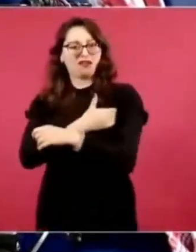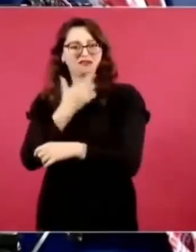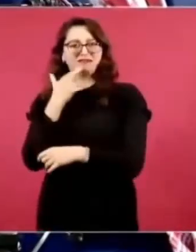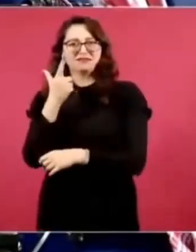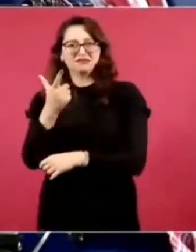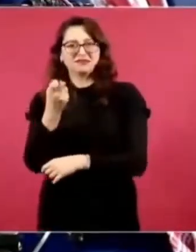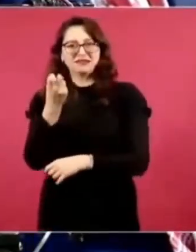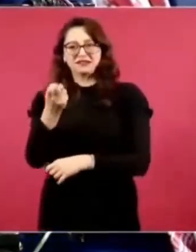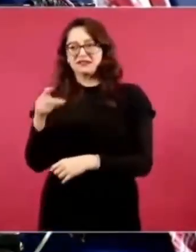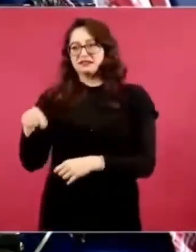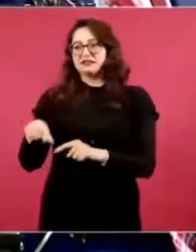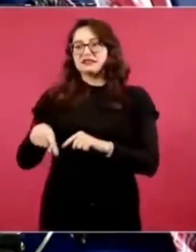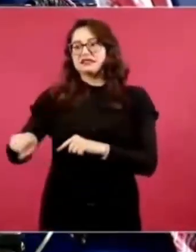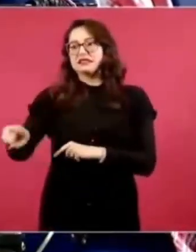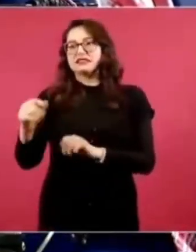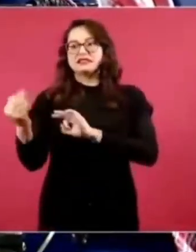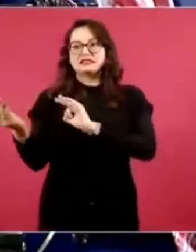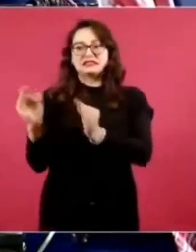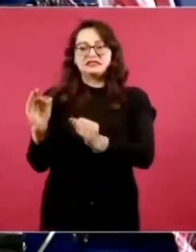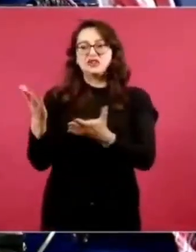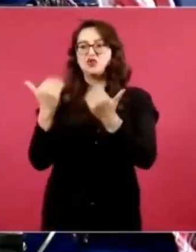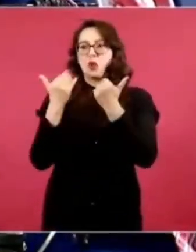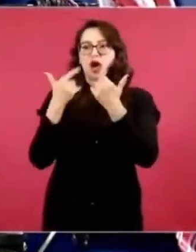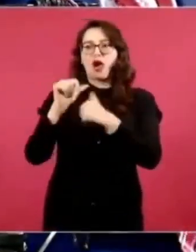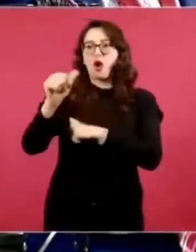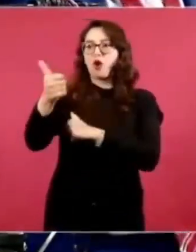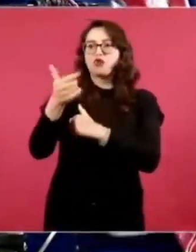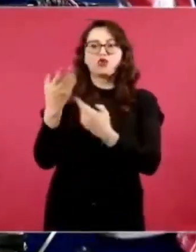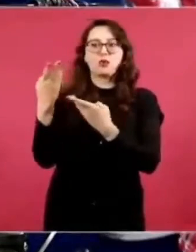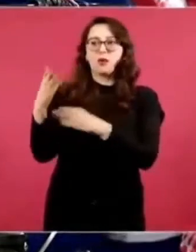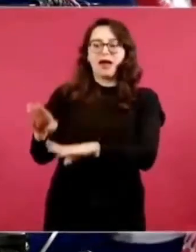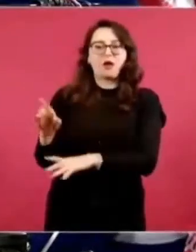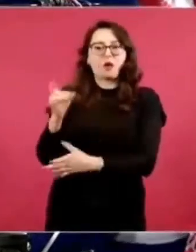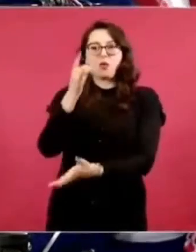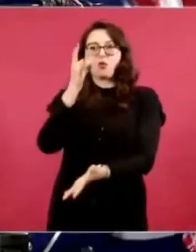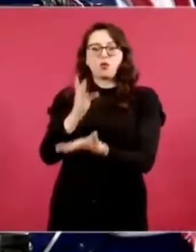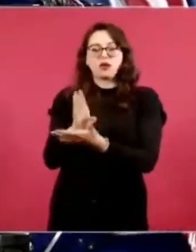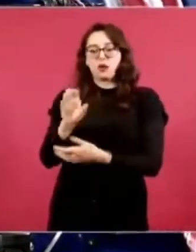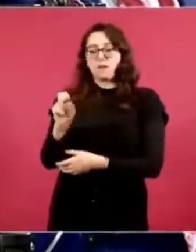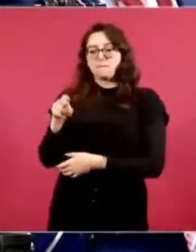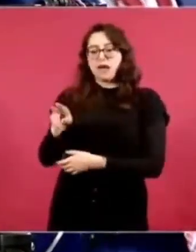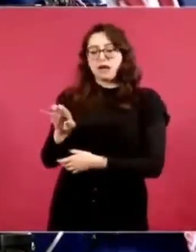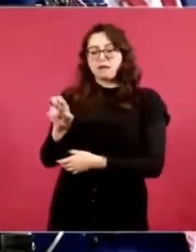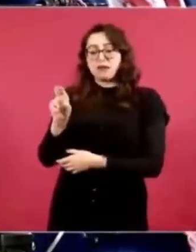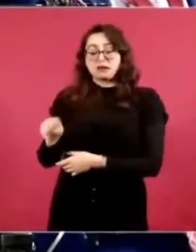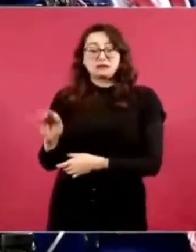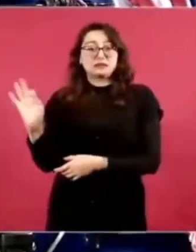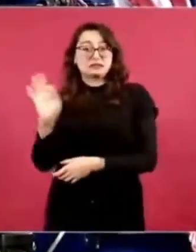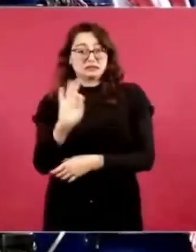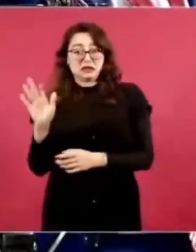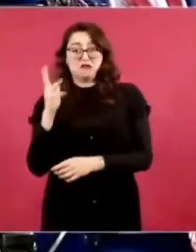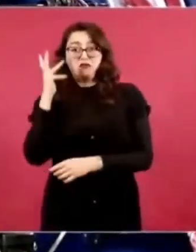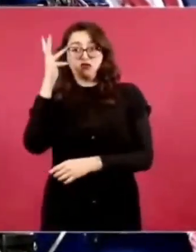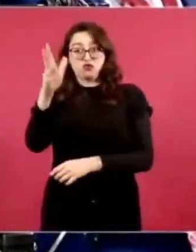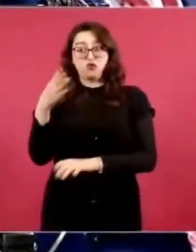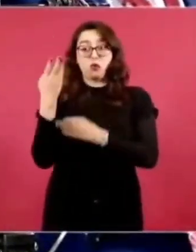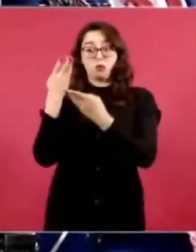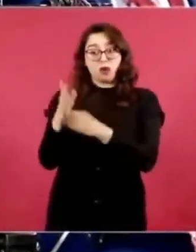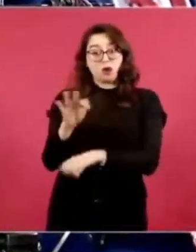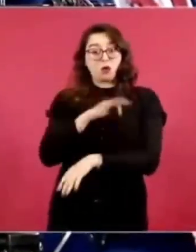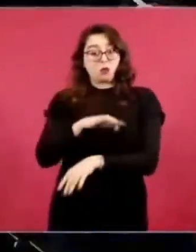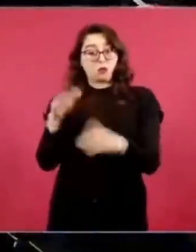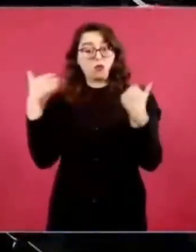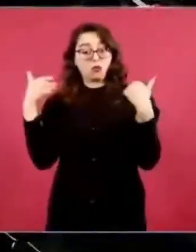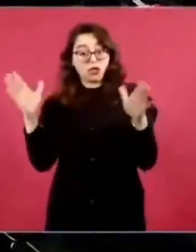Pajacuarán solamente existe el Banco del Bienestar. ¿Habría esta posibilidad en una segunda etapa de estos bancos, presidente?